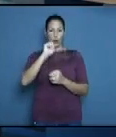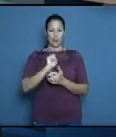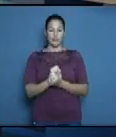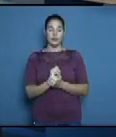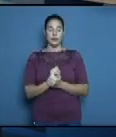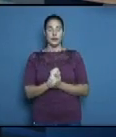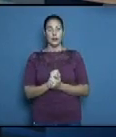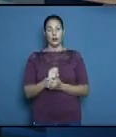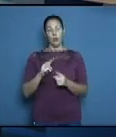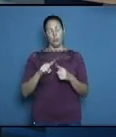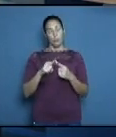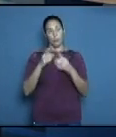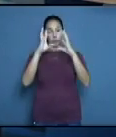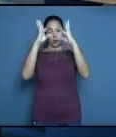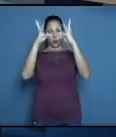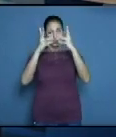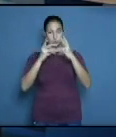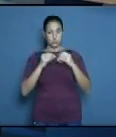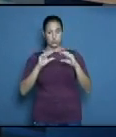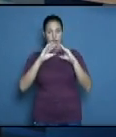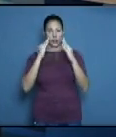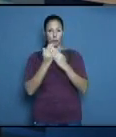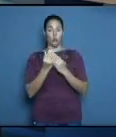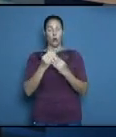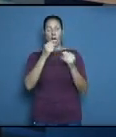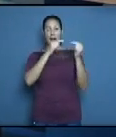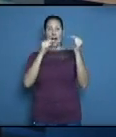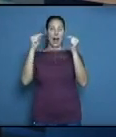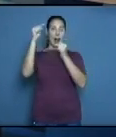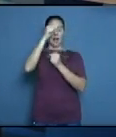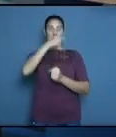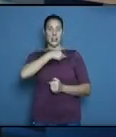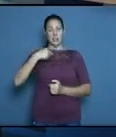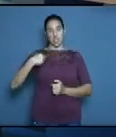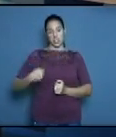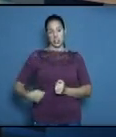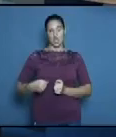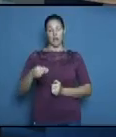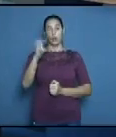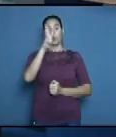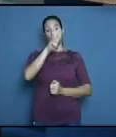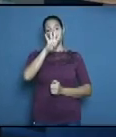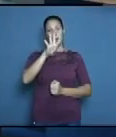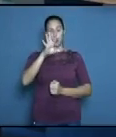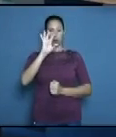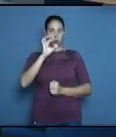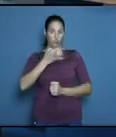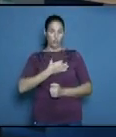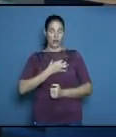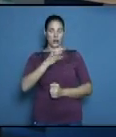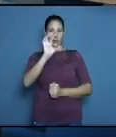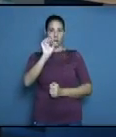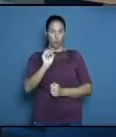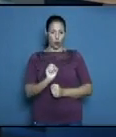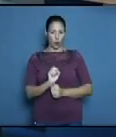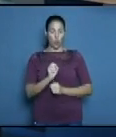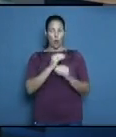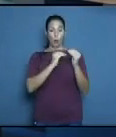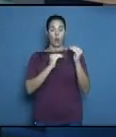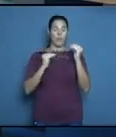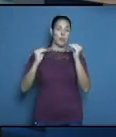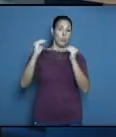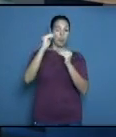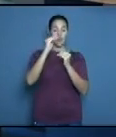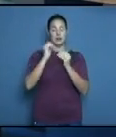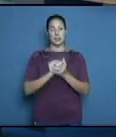preseas de bronce China comanda el evento con 34 premios dorados por delante de Estados Unidos con 29